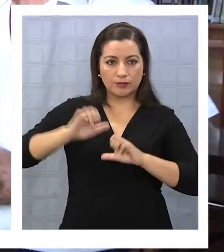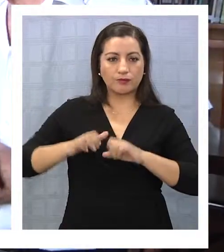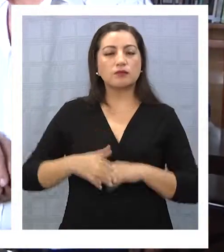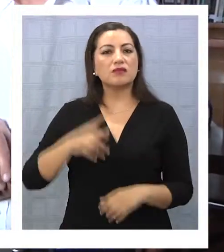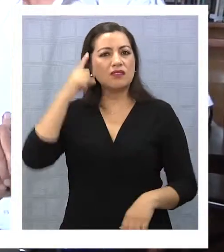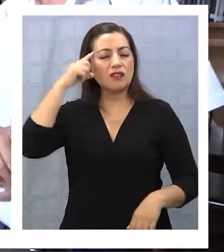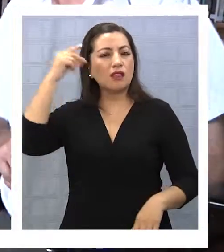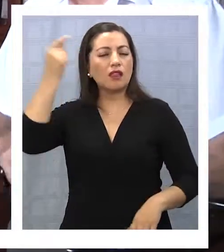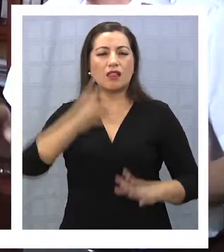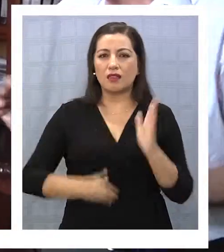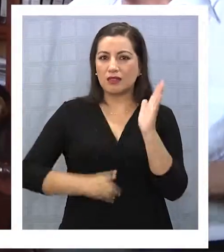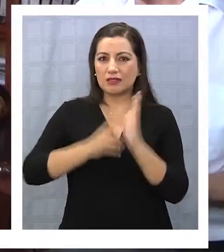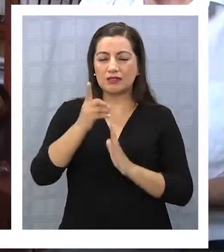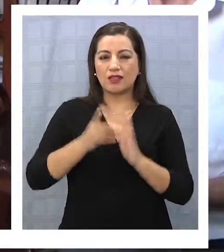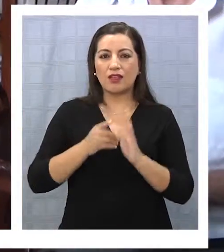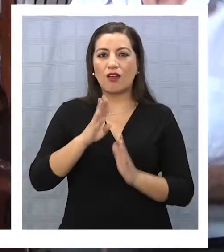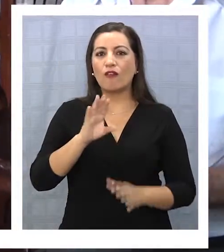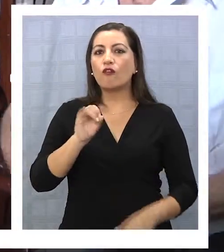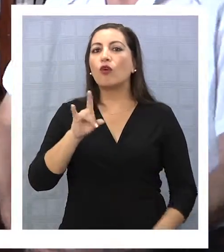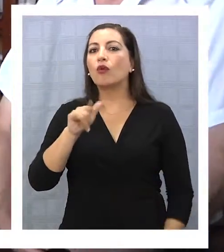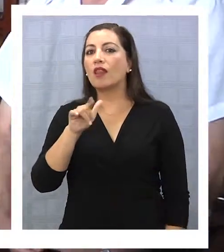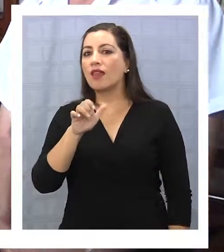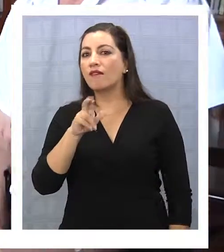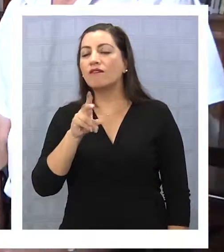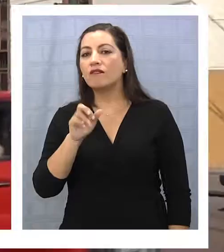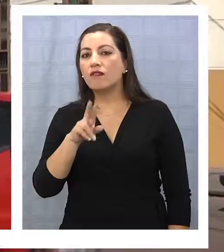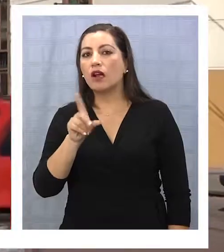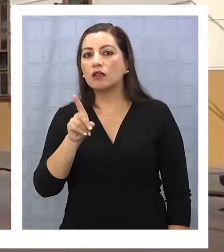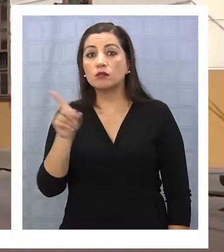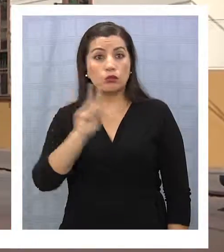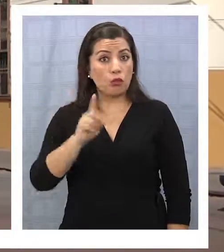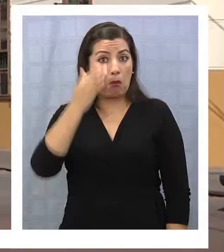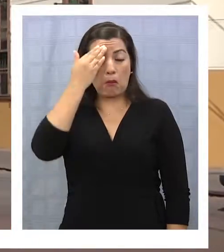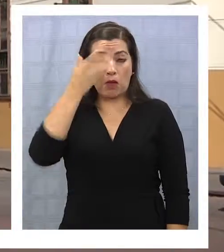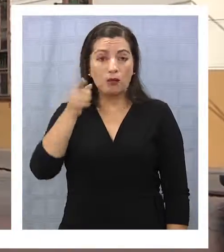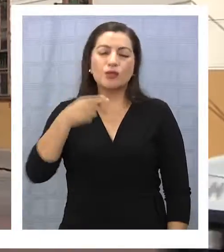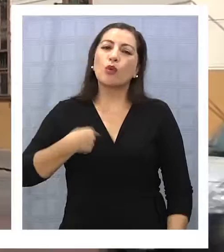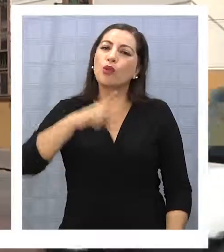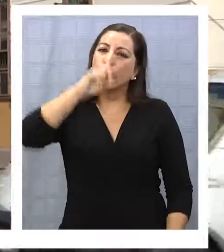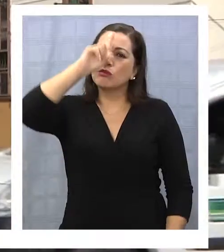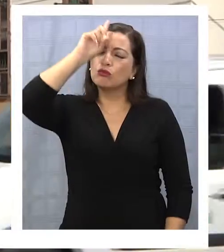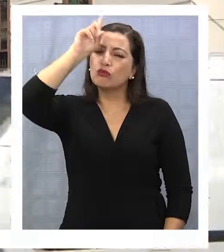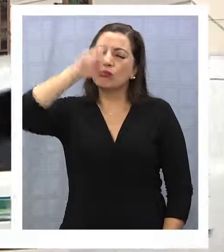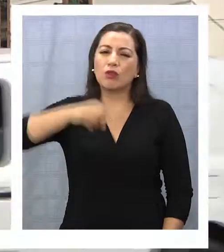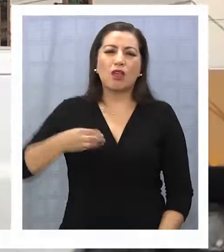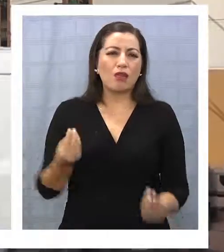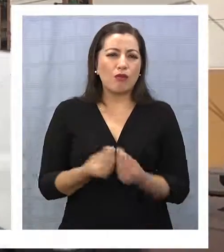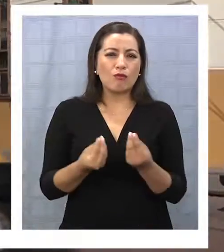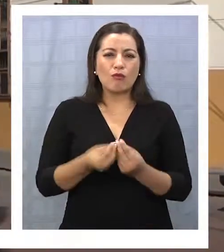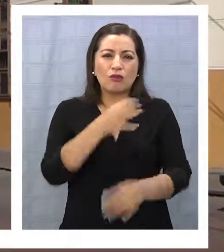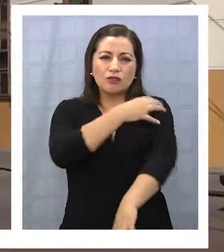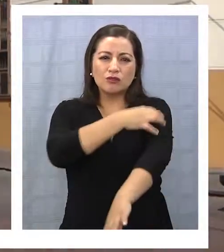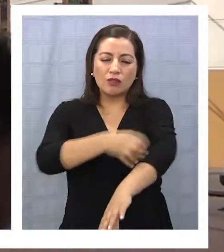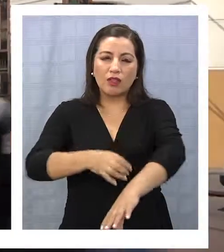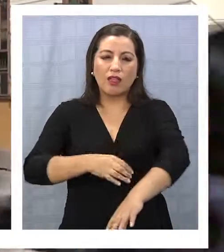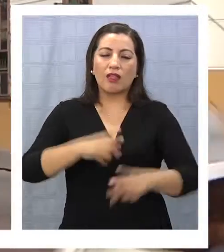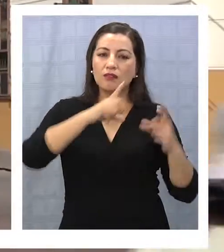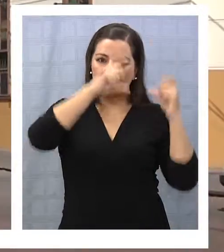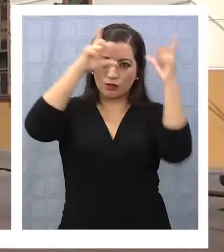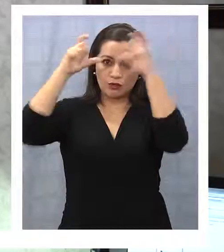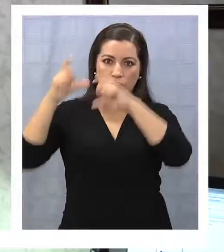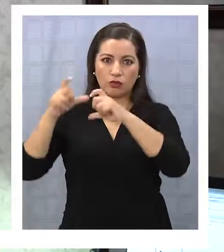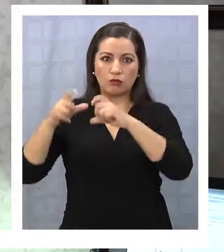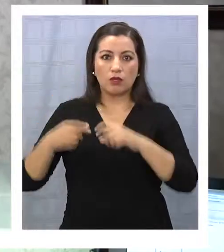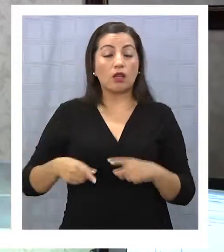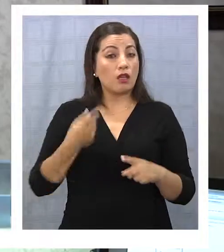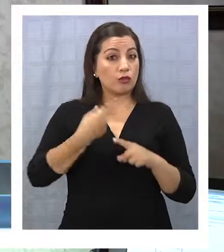La idea de desarrollar un boulevard no es mala, pues esta es una costumbre de muchas ciudades turísticas. En otras partes del mundo,